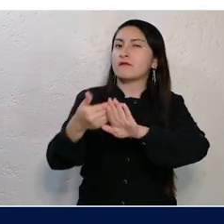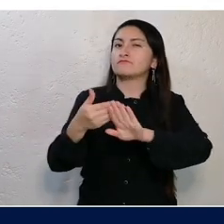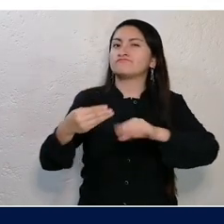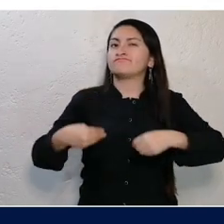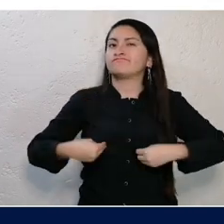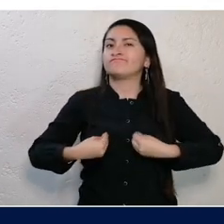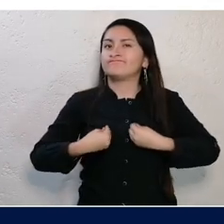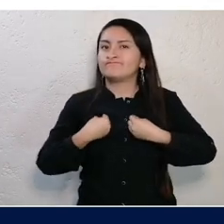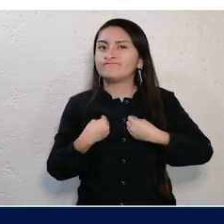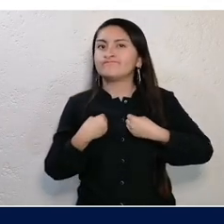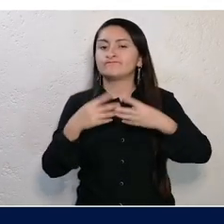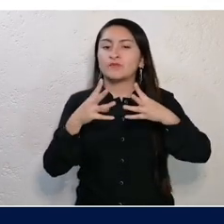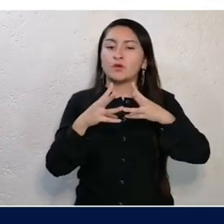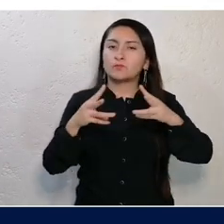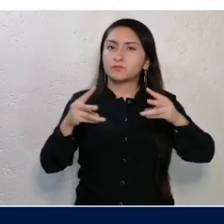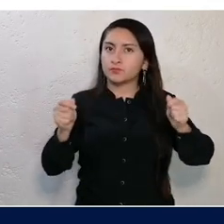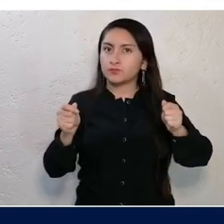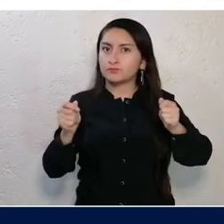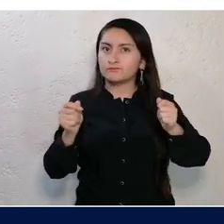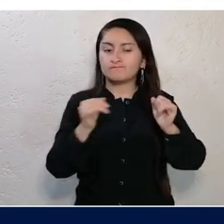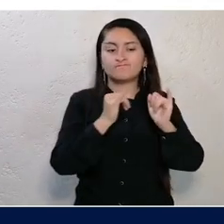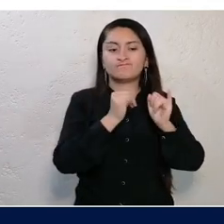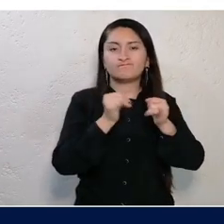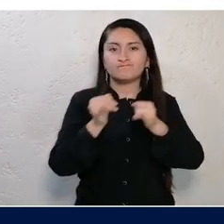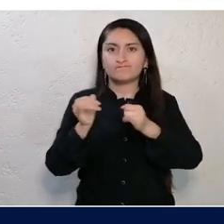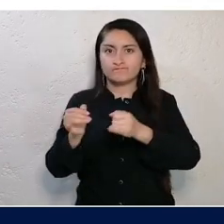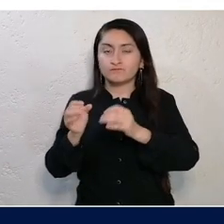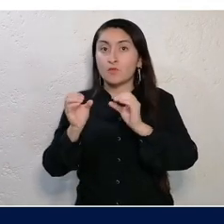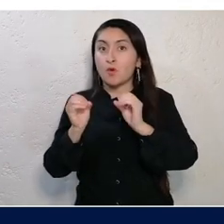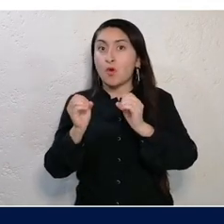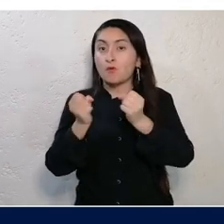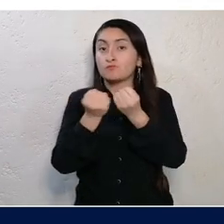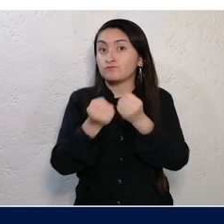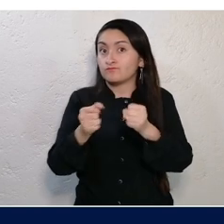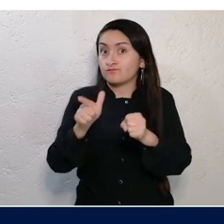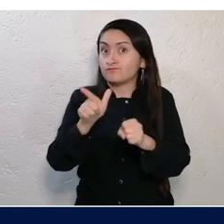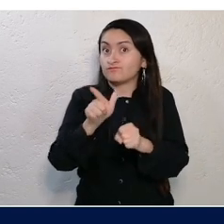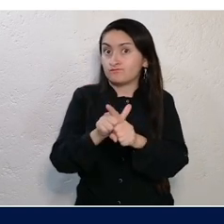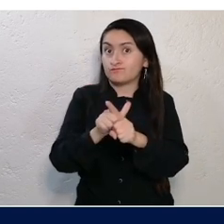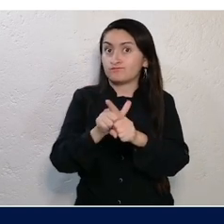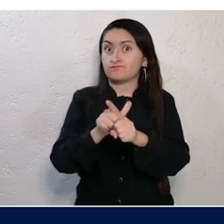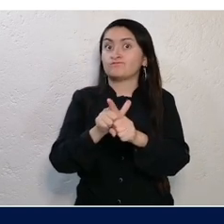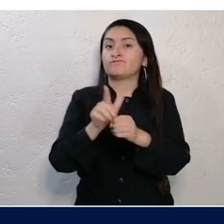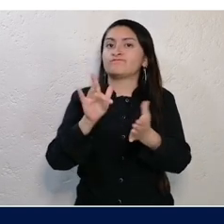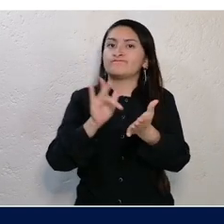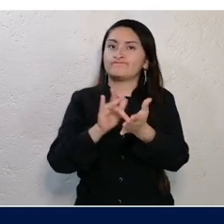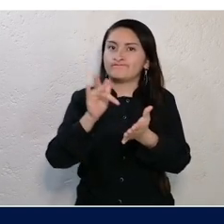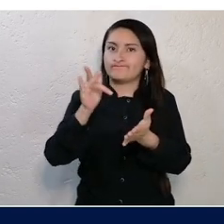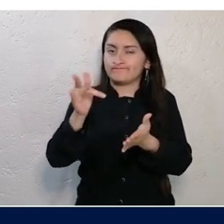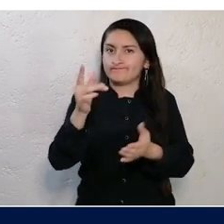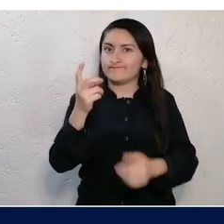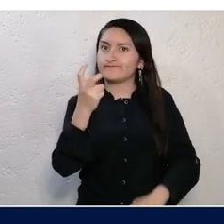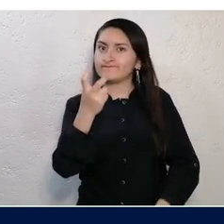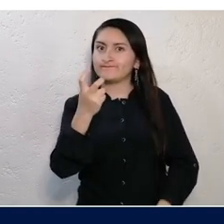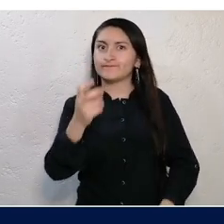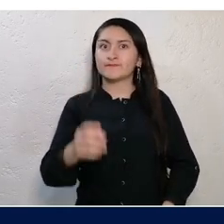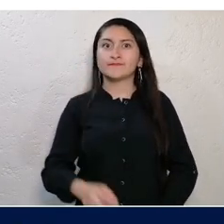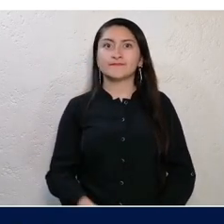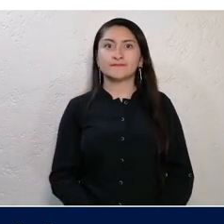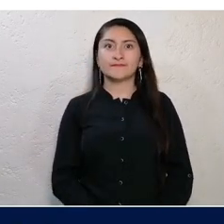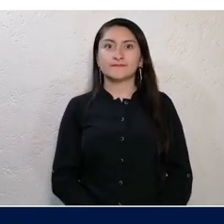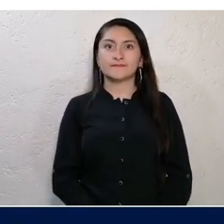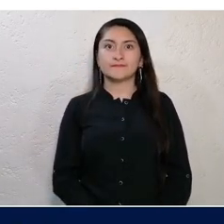atender y resolver diversas temáticas y problemáticas que afectan e interfieren en la vida de las personas,